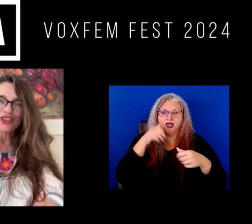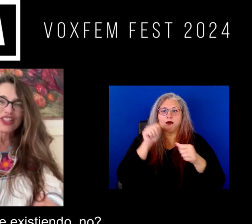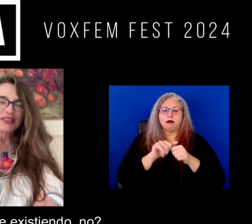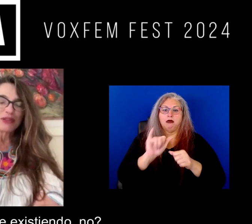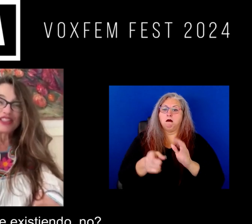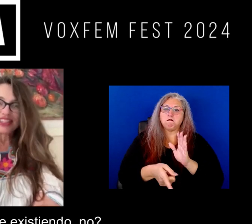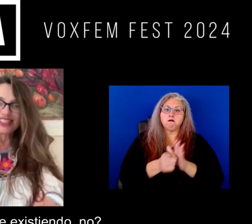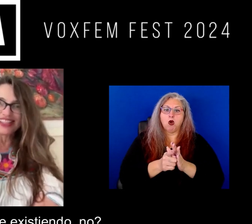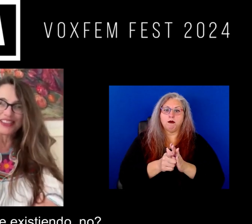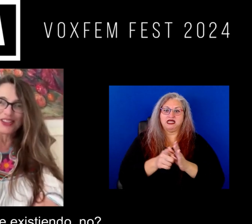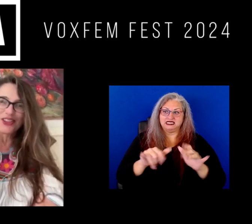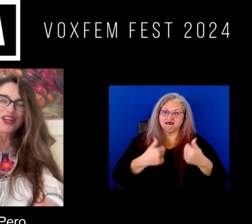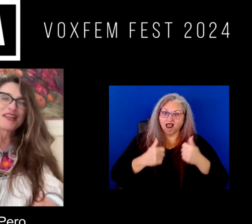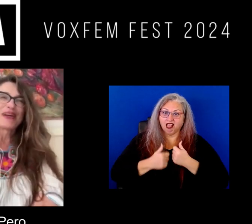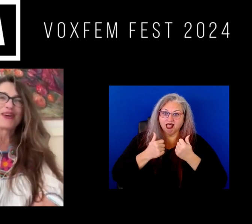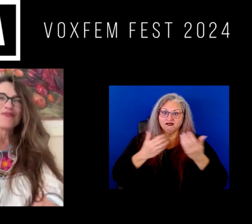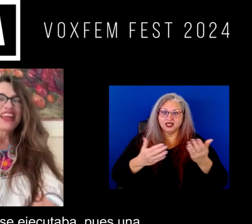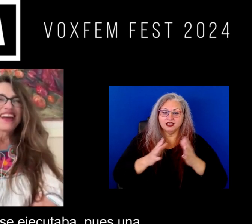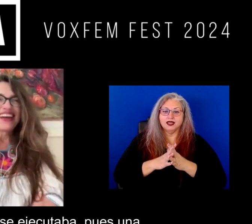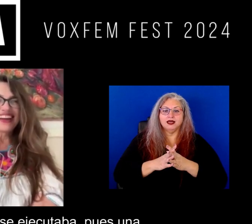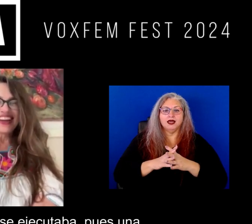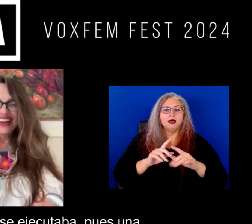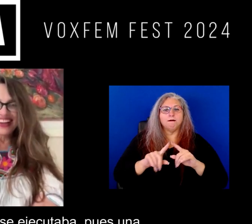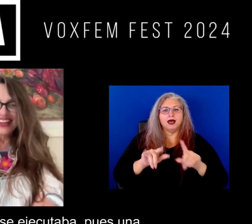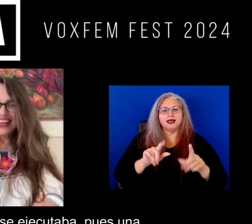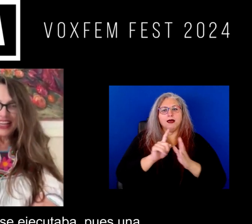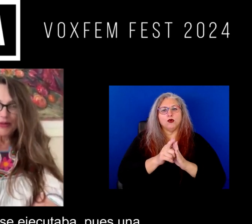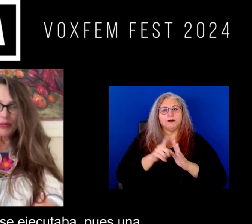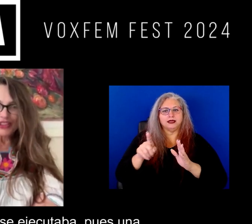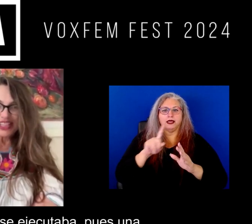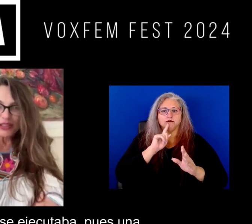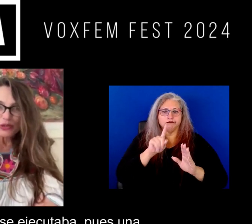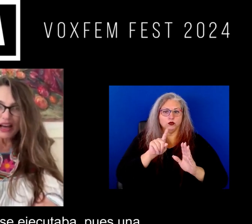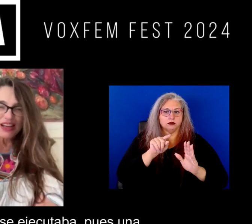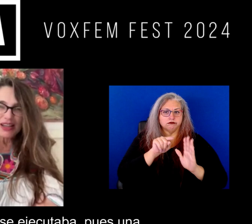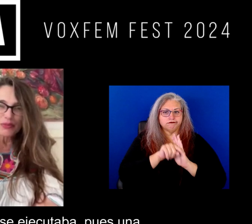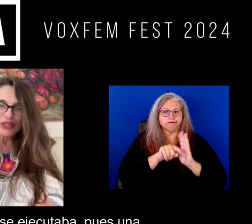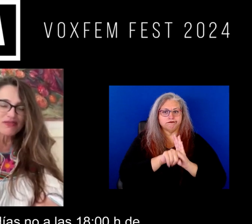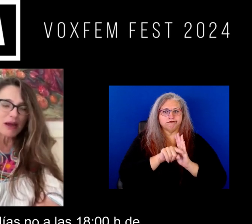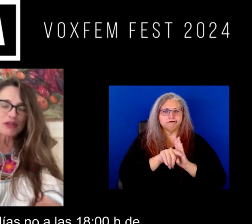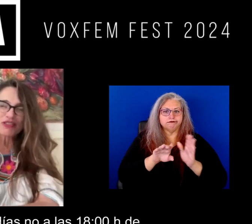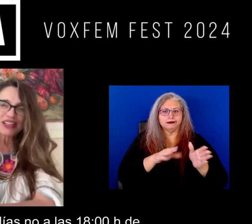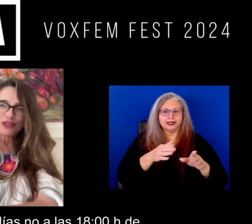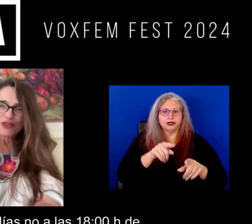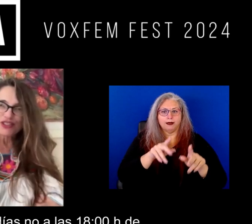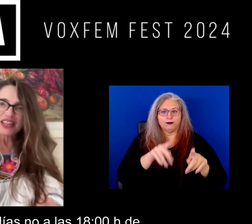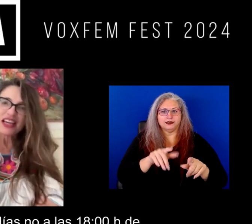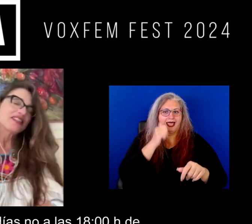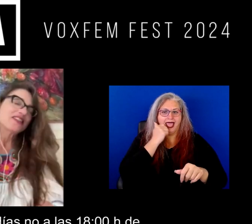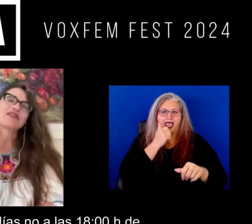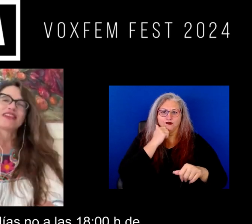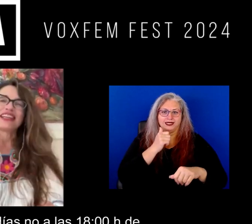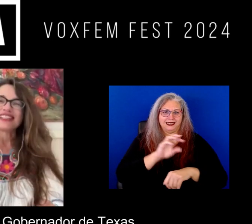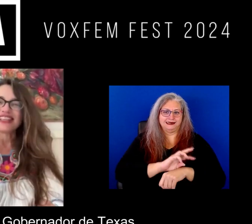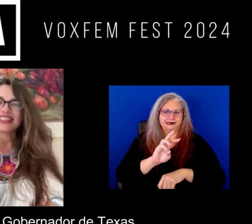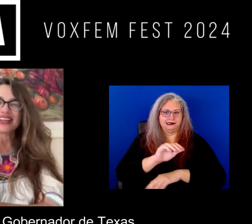momento... Bueno, y sigue existiendo, ¿no? Pero en aquel momento se ejecutaba pues una persona todos los días,